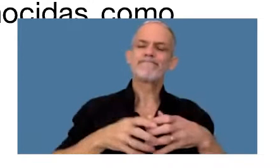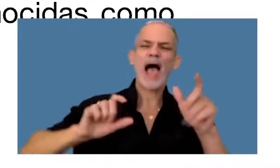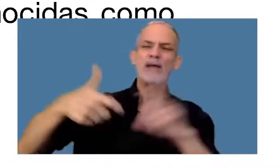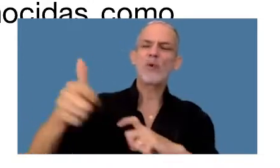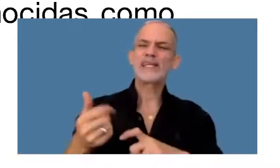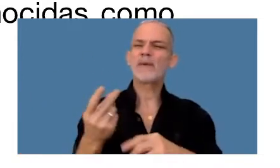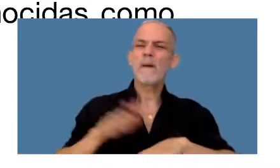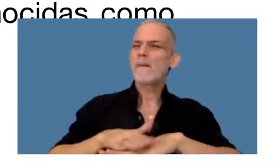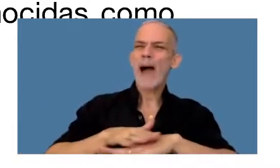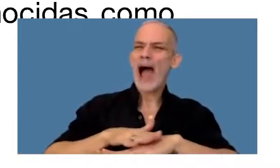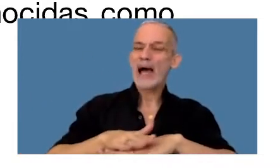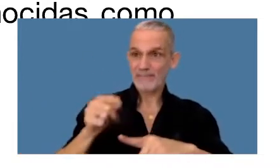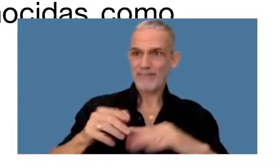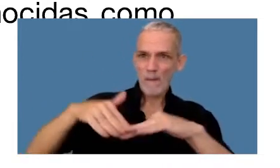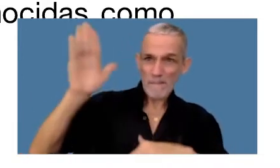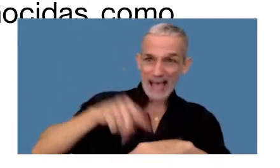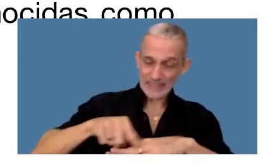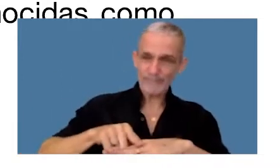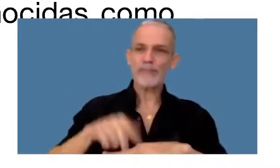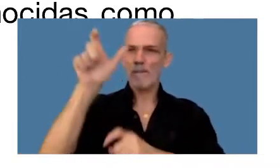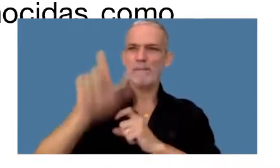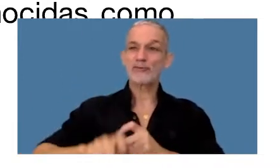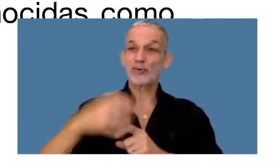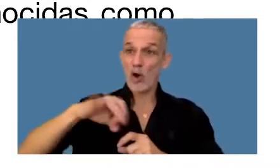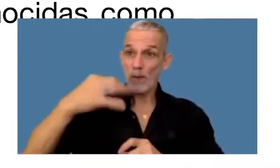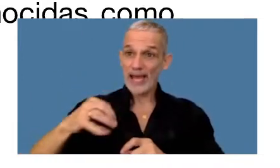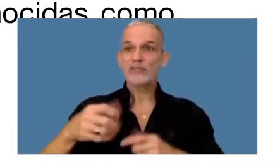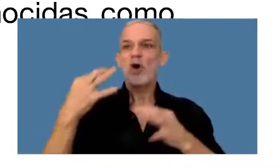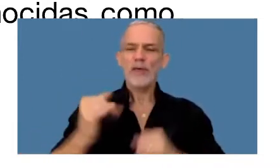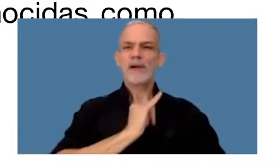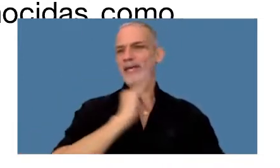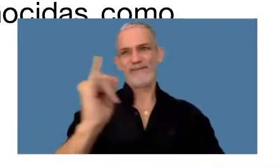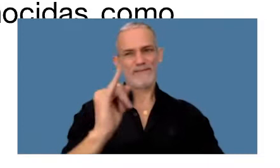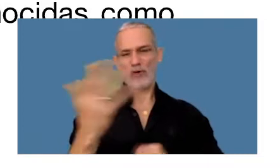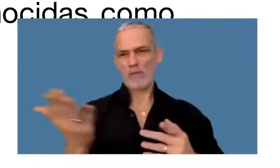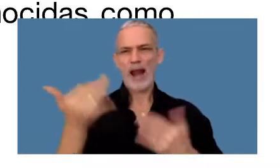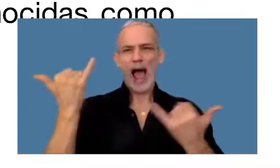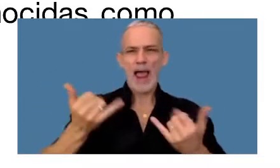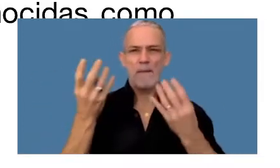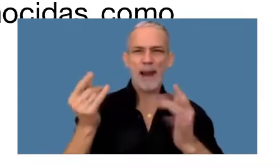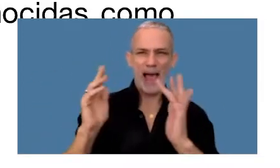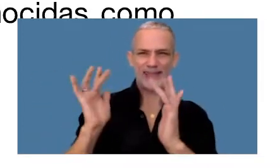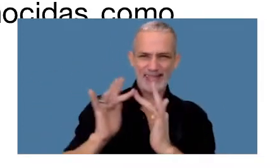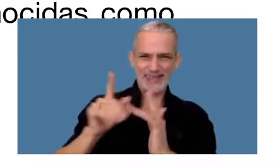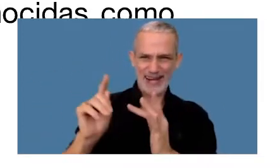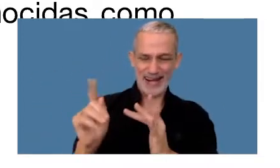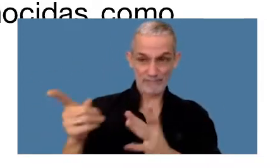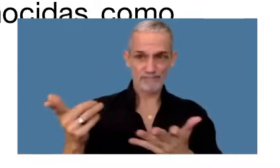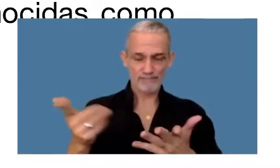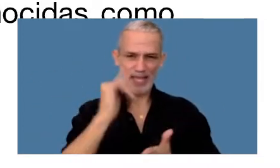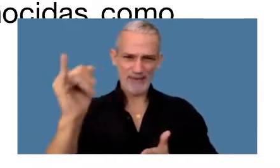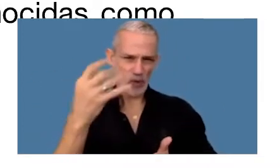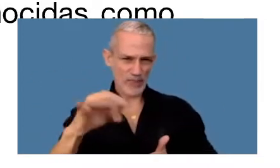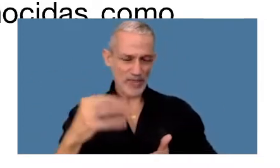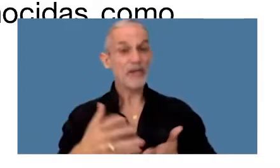importes base a partir de los cuales los sujetos obligados deben informar y además